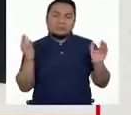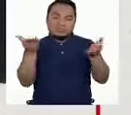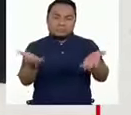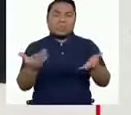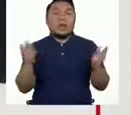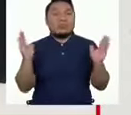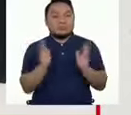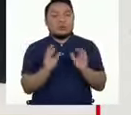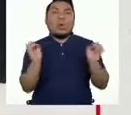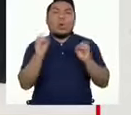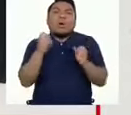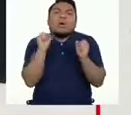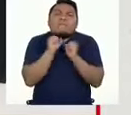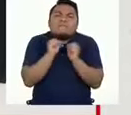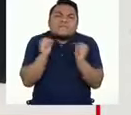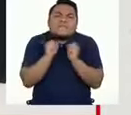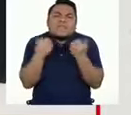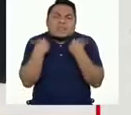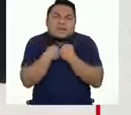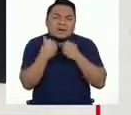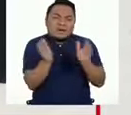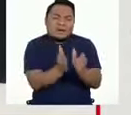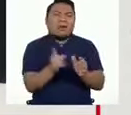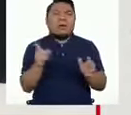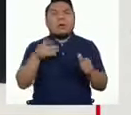estación en que se usan, etc.